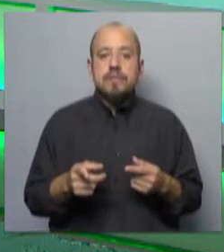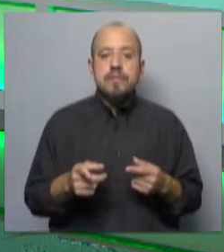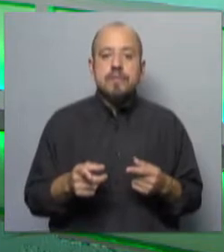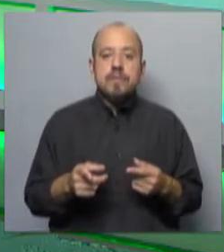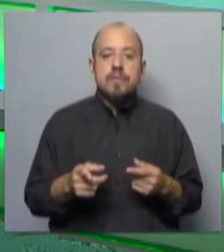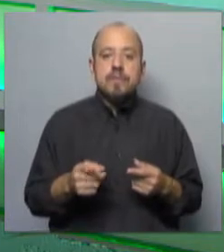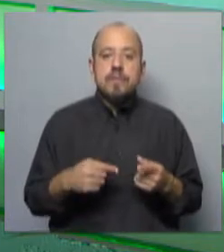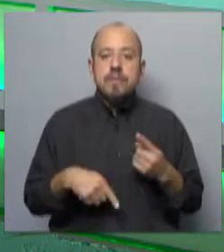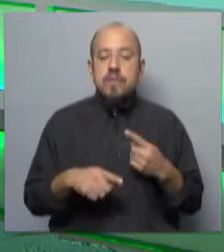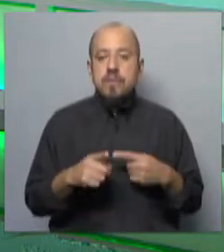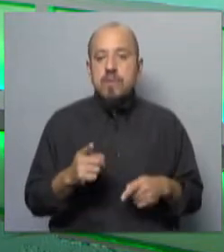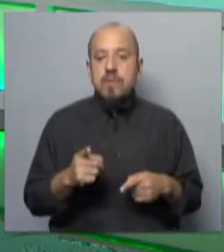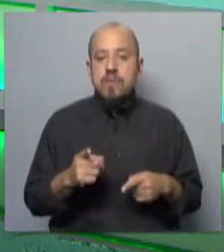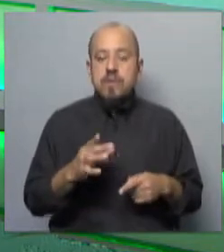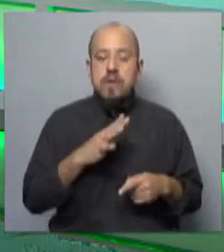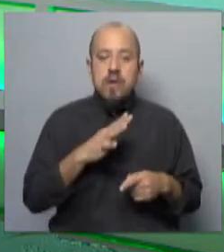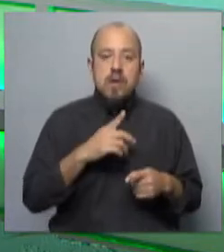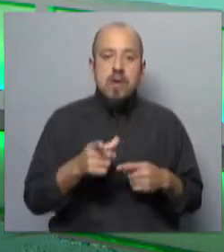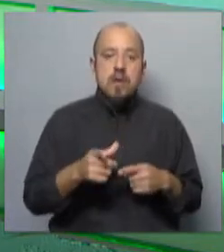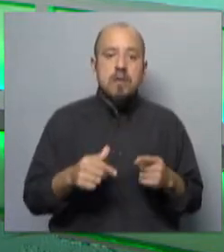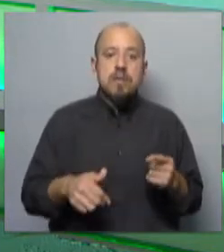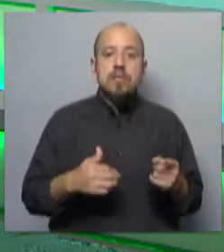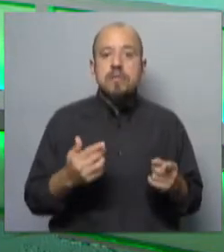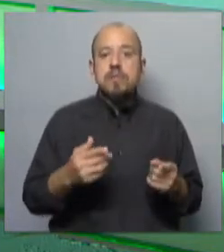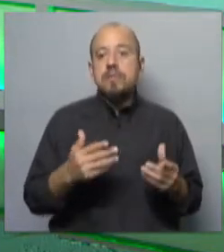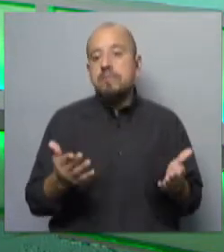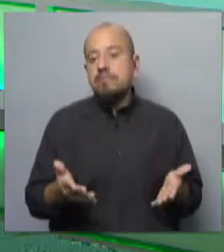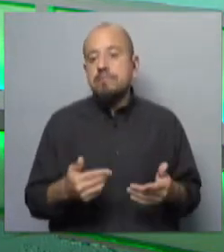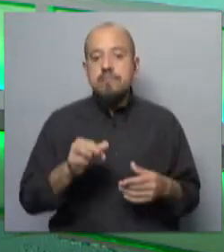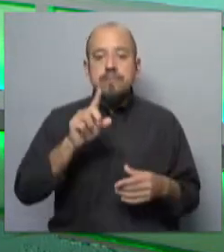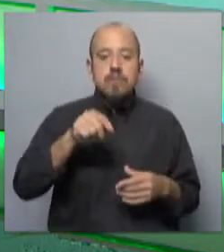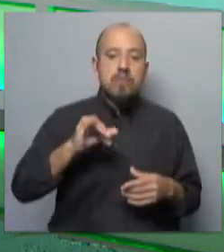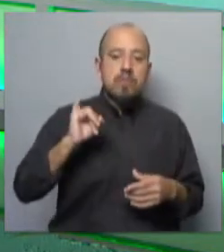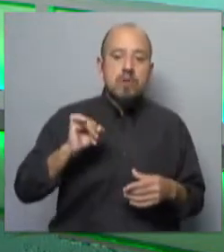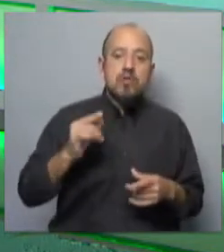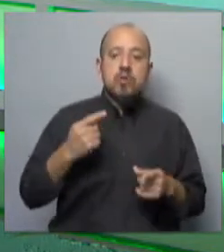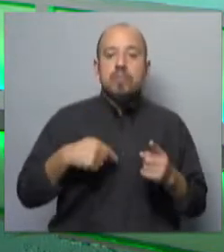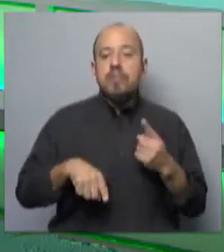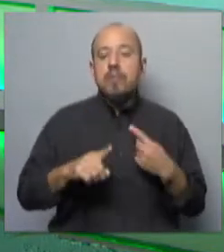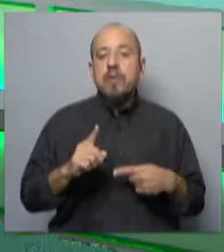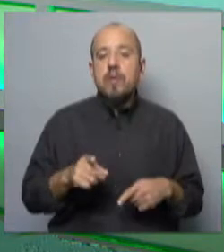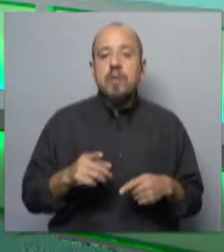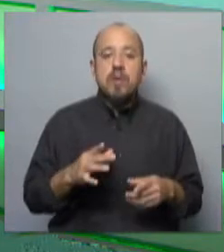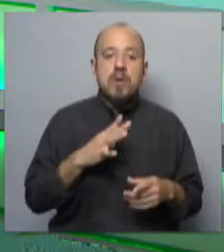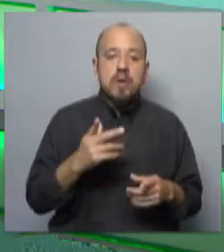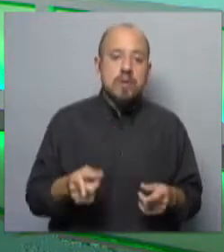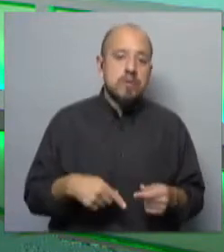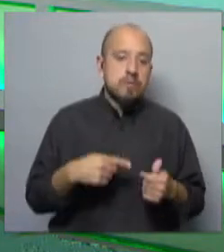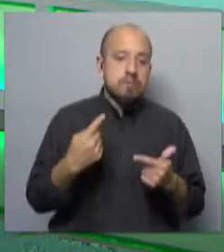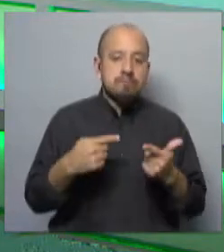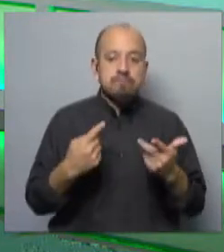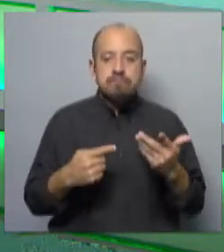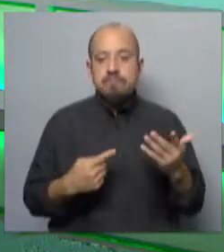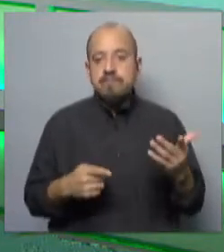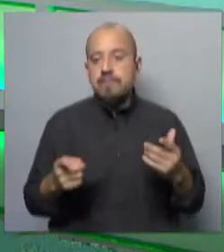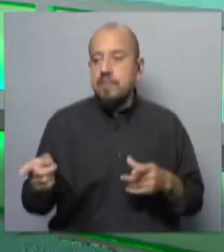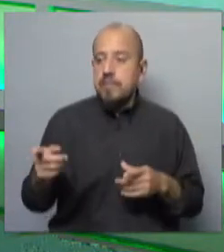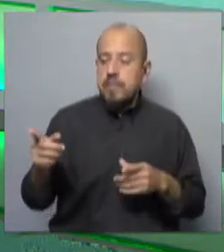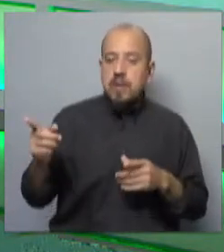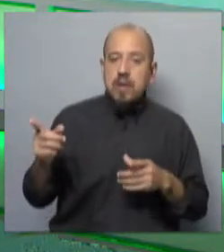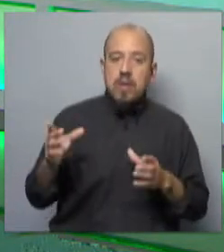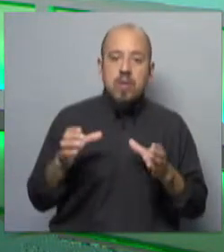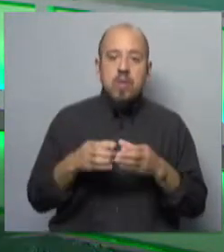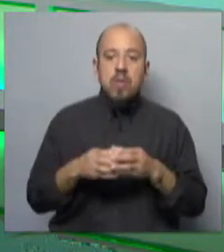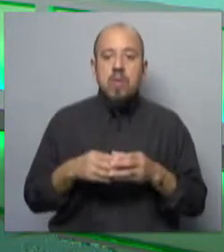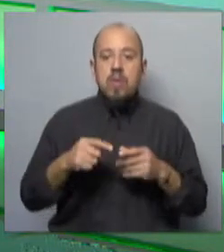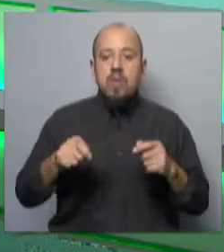claramente está muy cercano el primero de mayo como fecha emblemática, pero que vienen sucediéndose de distintos sectores y